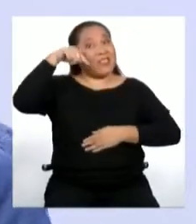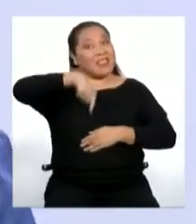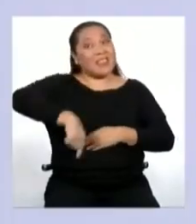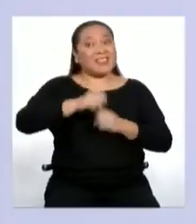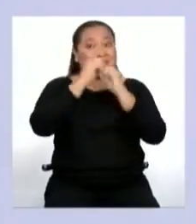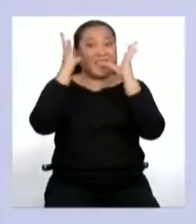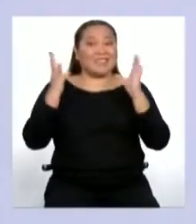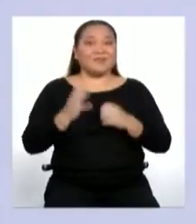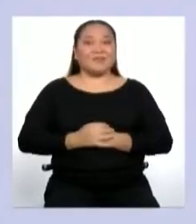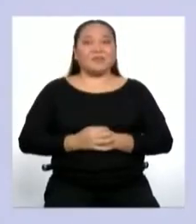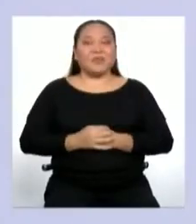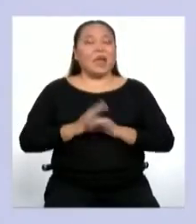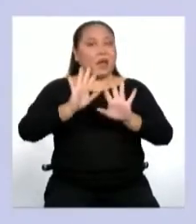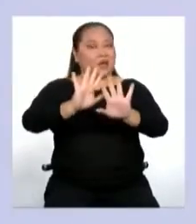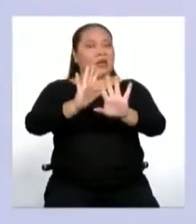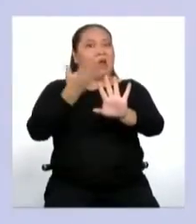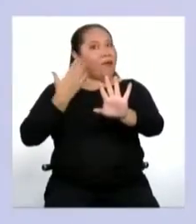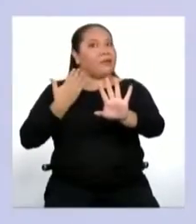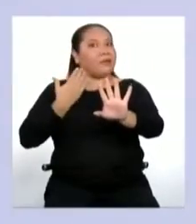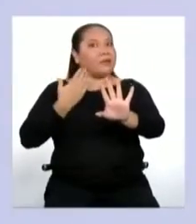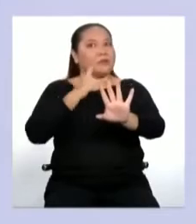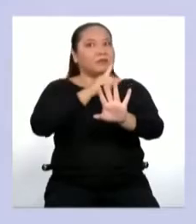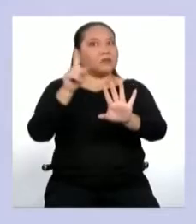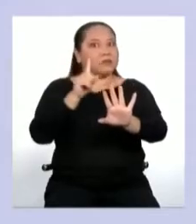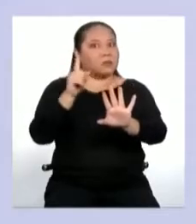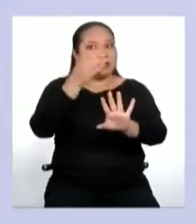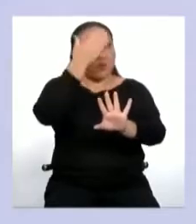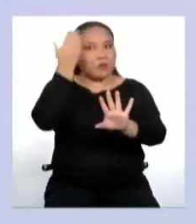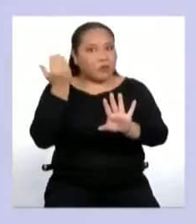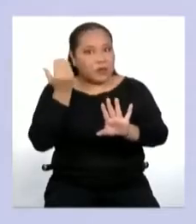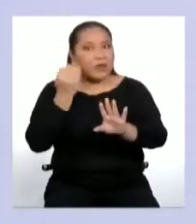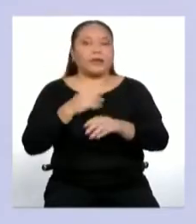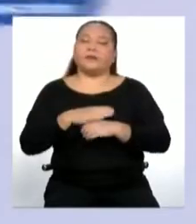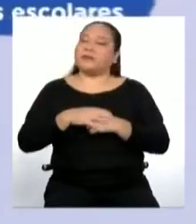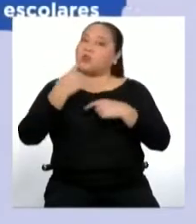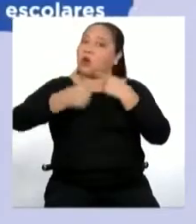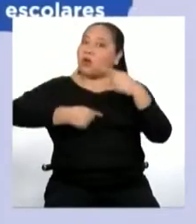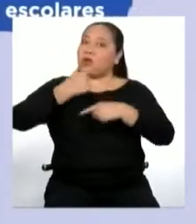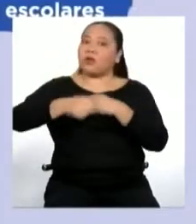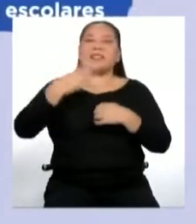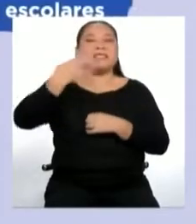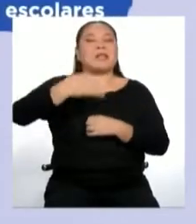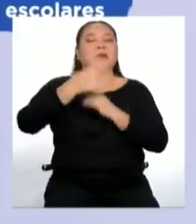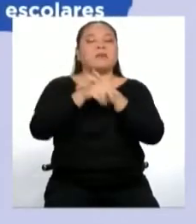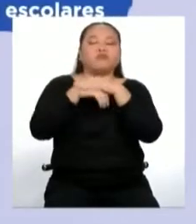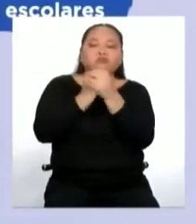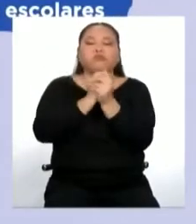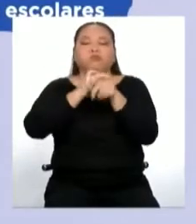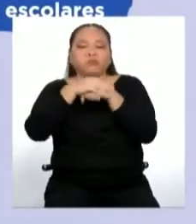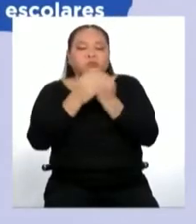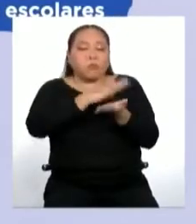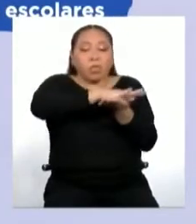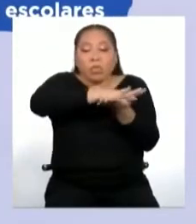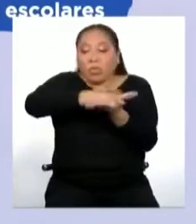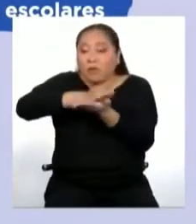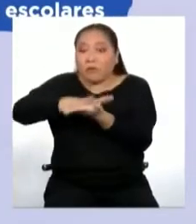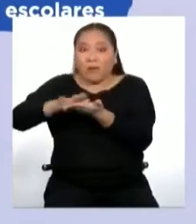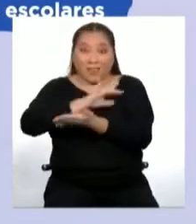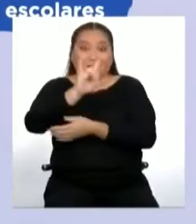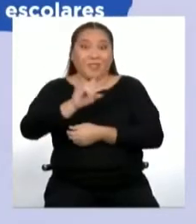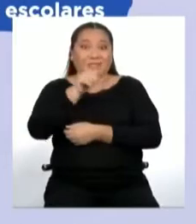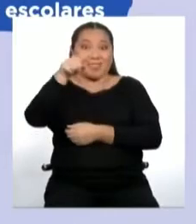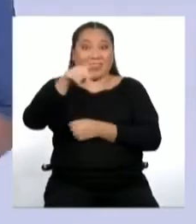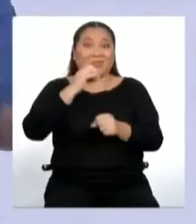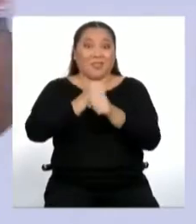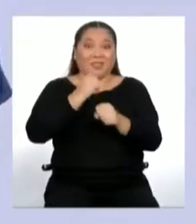este día. Pero antes chicos, lo que sí no debe faltar es nuestra rutina. Siempre lavarnos las manos, limpiar todo lo que vayamos a usar en nuestra